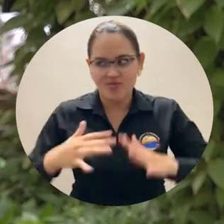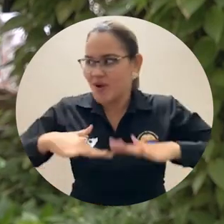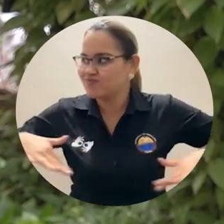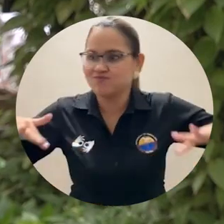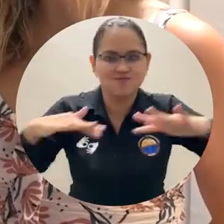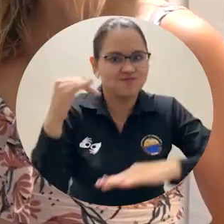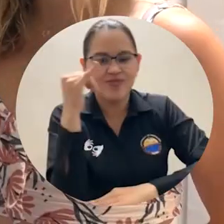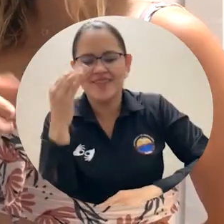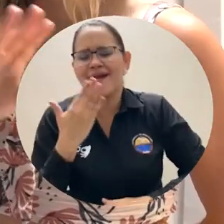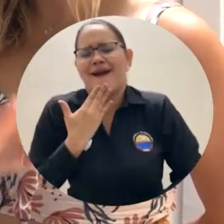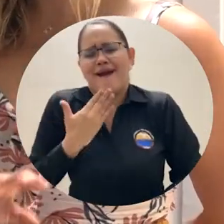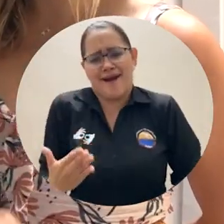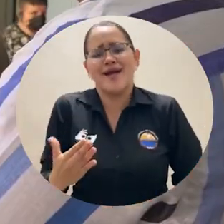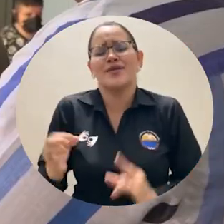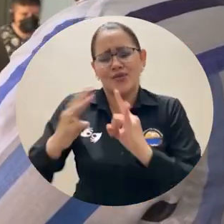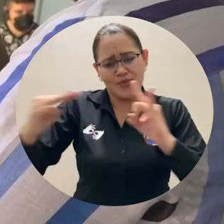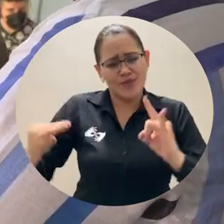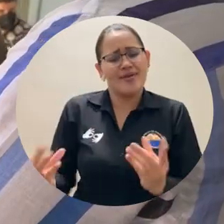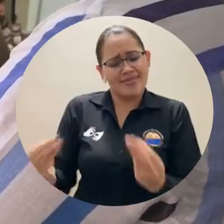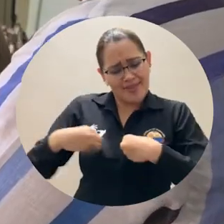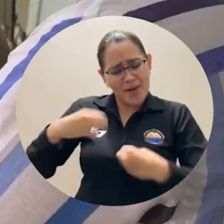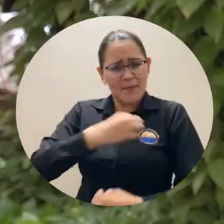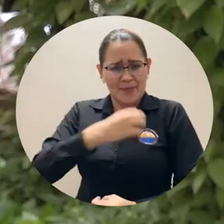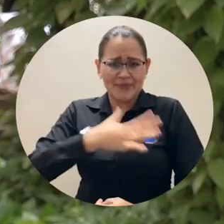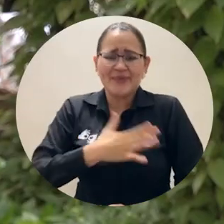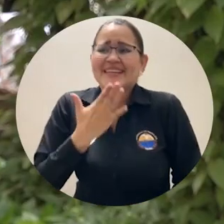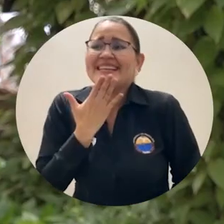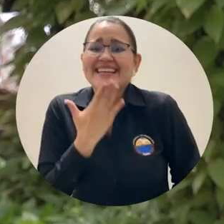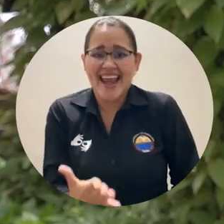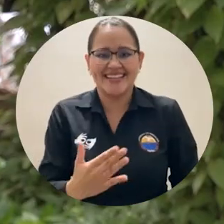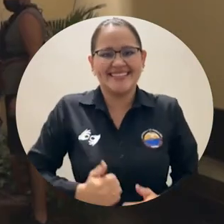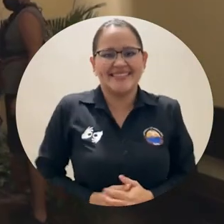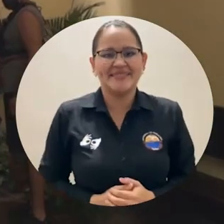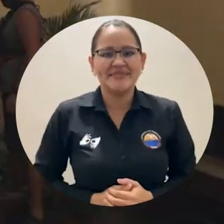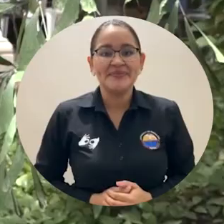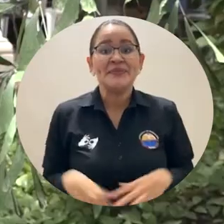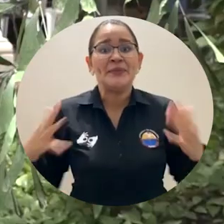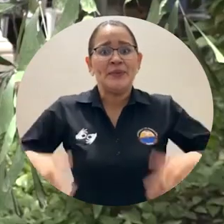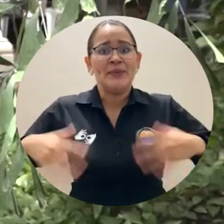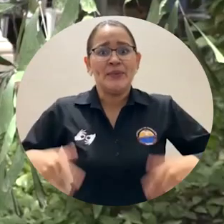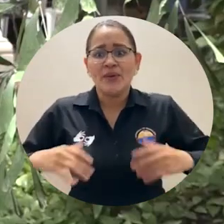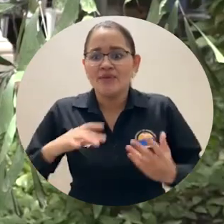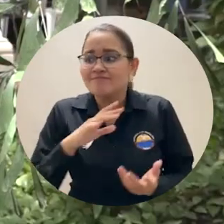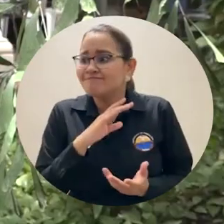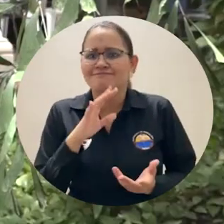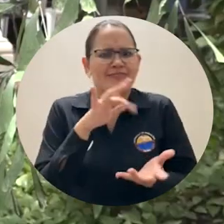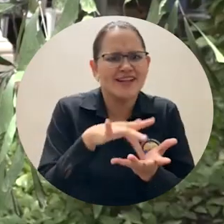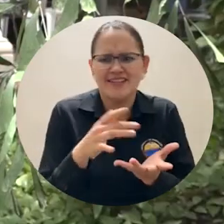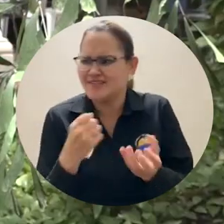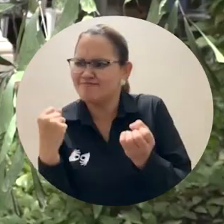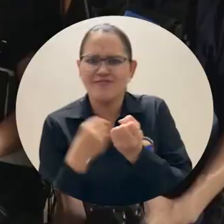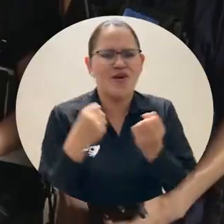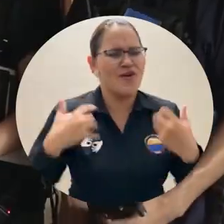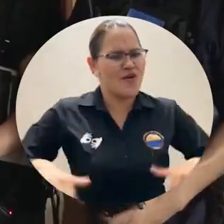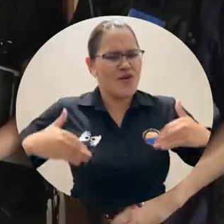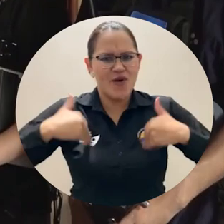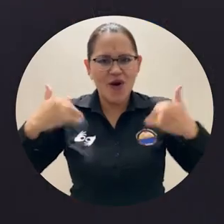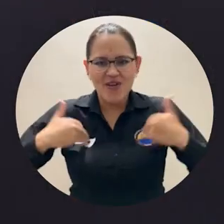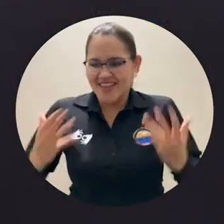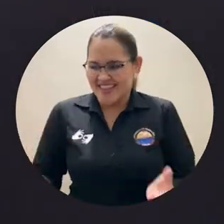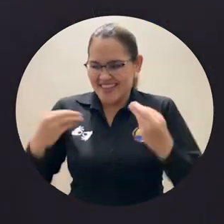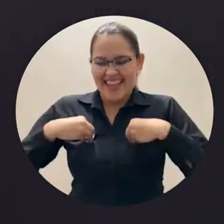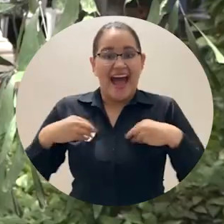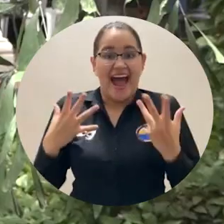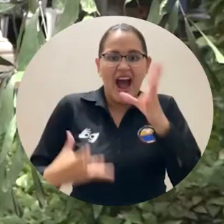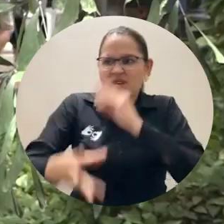mismo en campo, gracias a la Universidad que conté con su apoyo para ingresar acá. Ha sido una experiencia bastante interesante y muy enriquecedora, verdad.